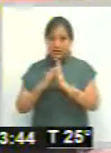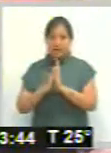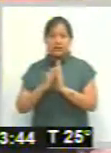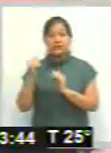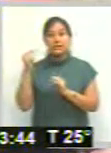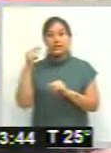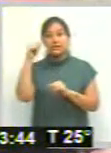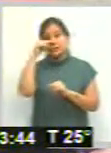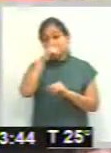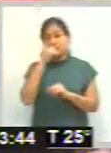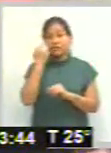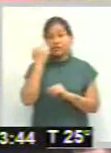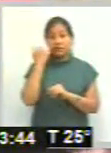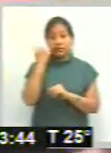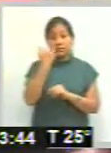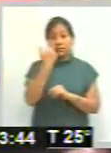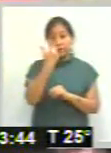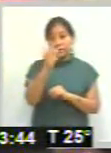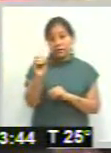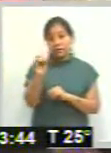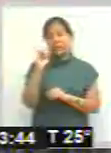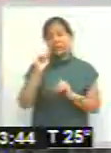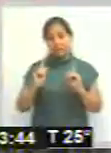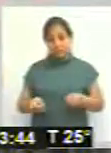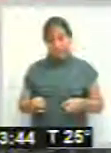30 es lo mismo y a las 21 y 30 es lo mismo.